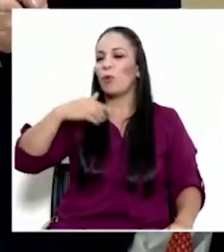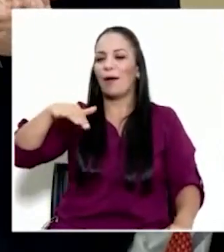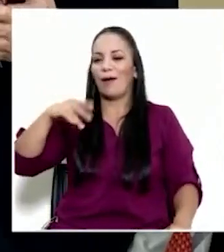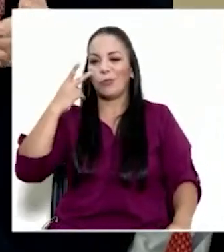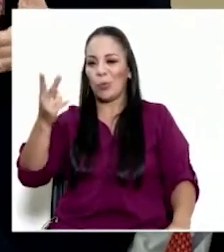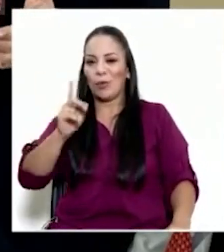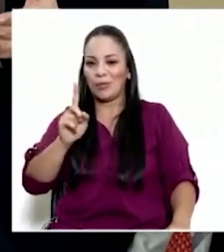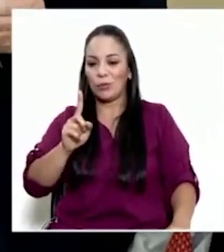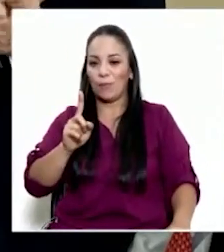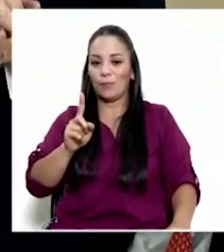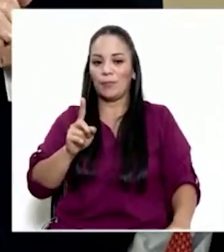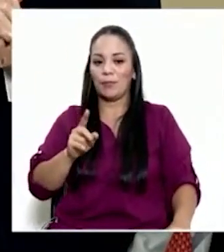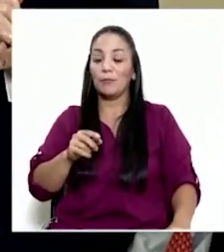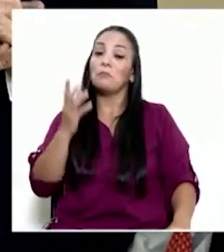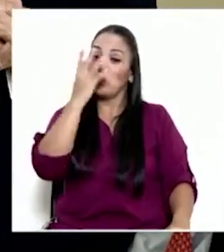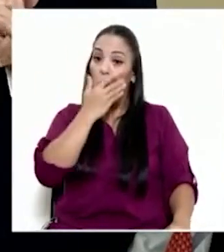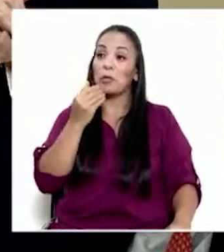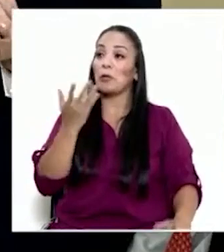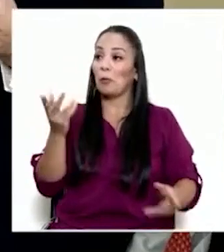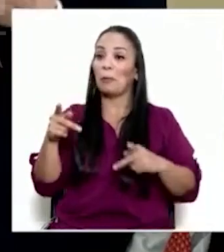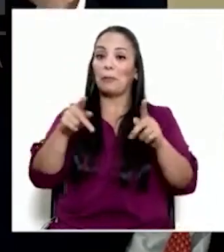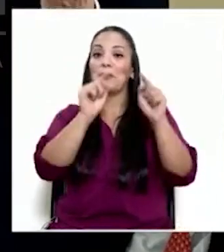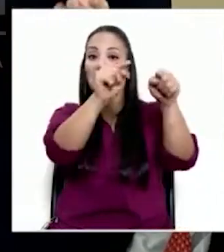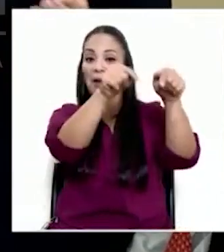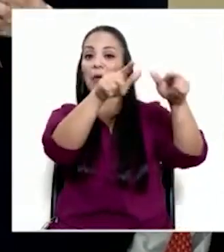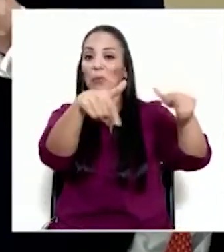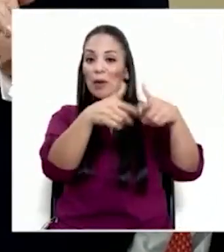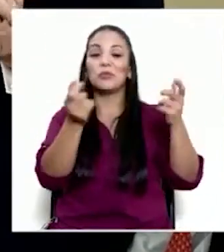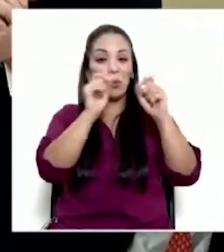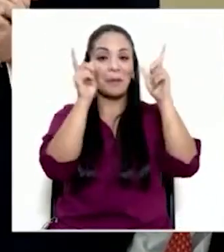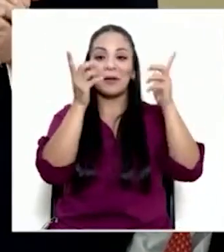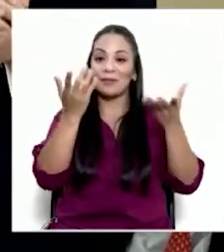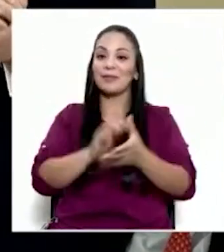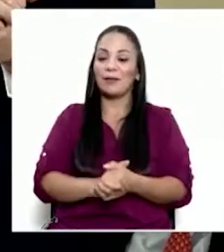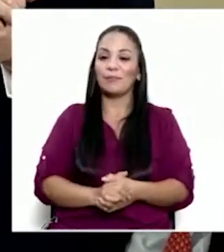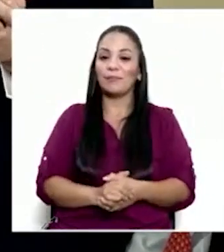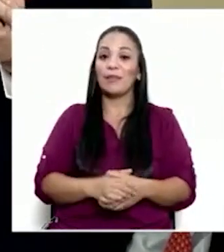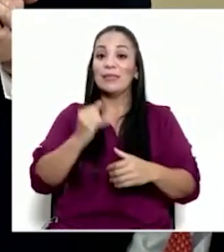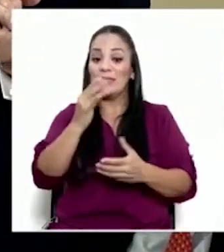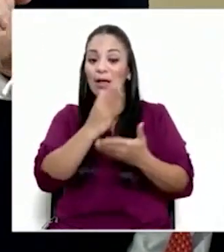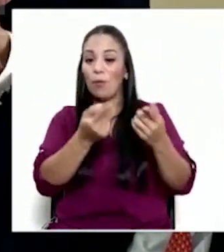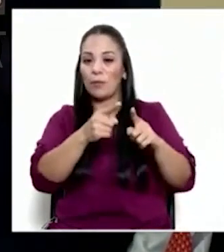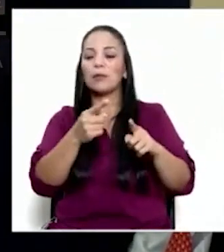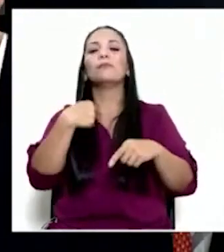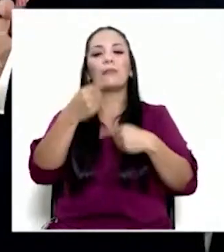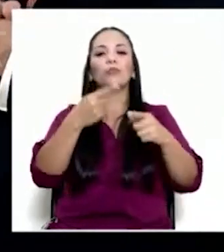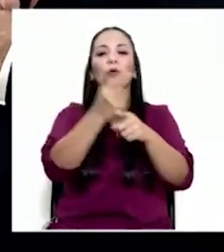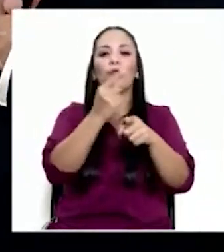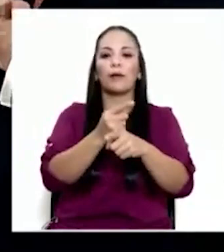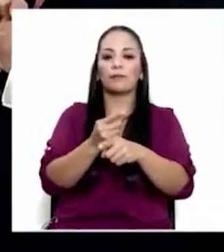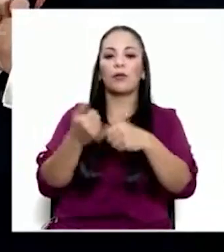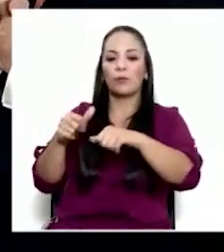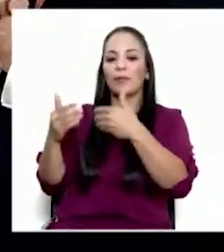a verificar, sería un bonito viaje un día de estos de sorpresa, las vamos a corregir. Gracias,